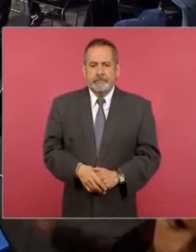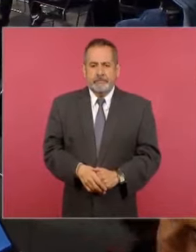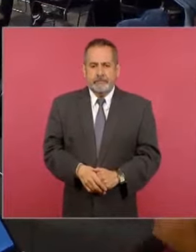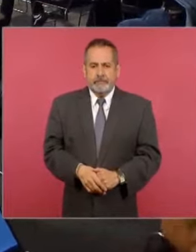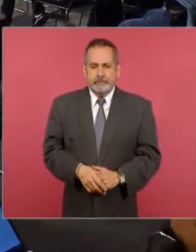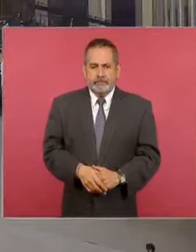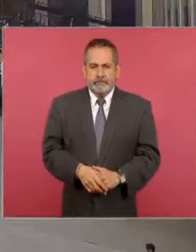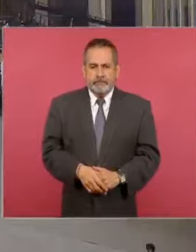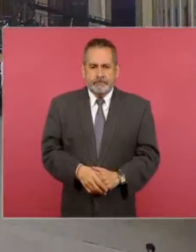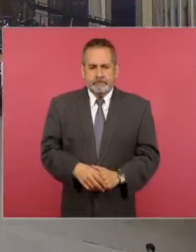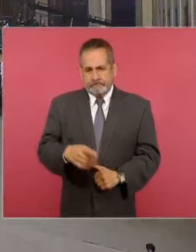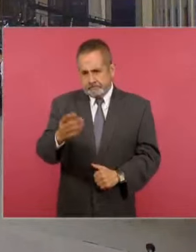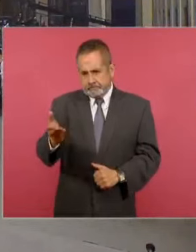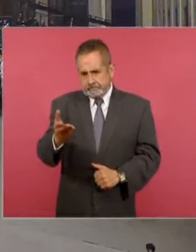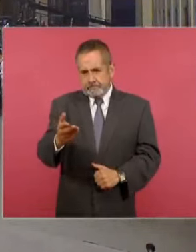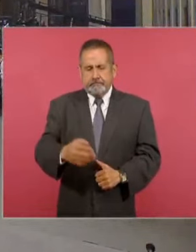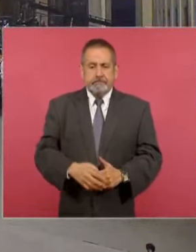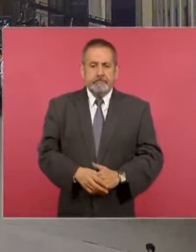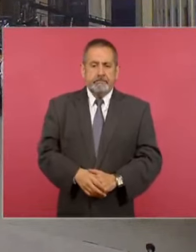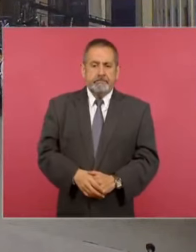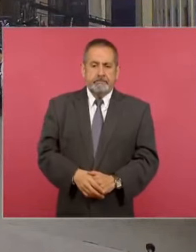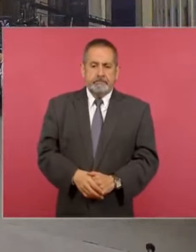Acá atrás, el compañero, adelante.